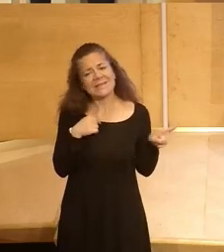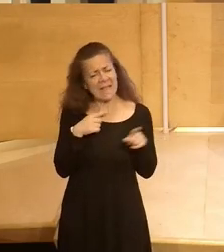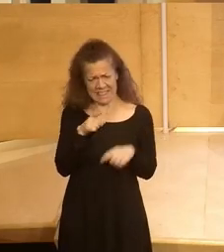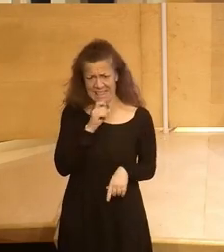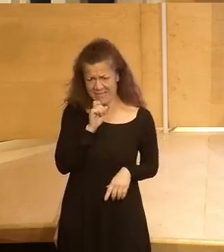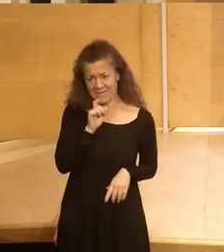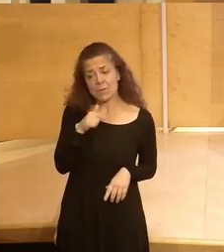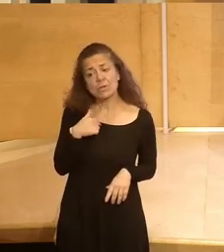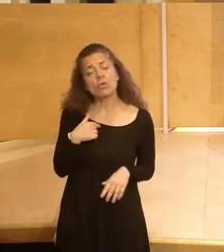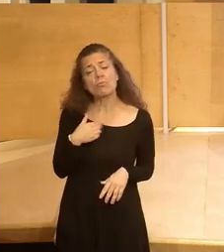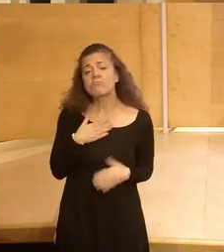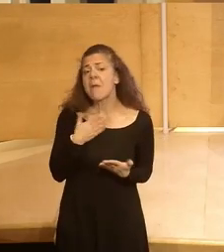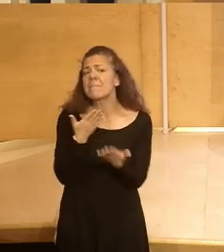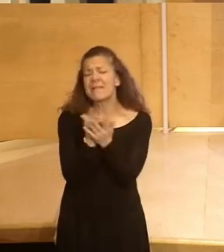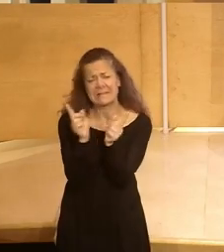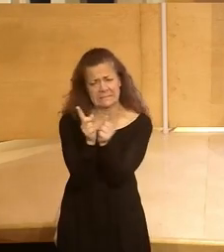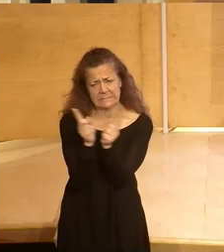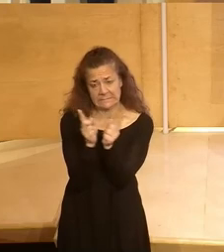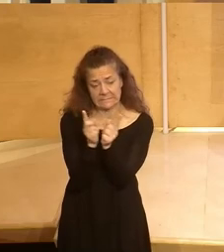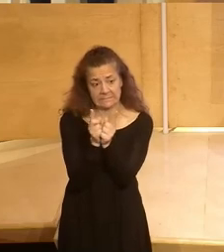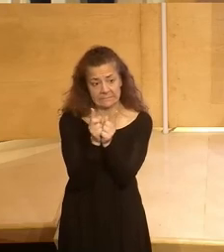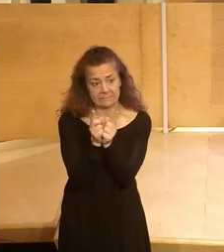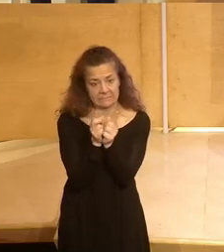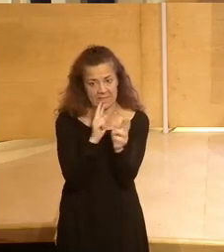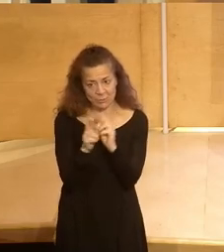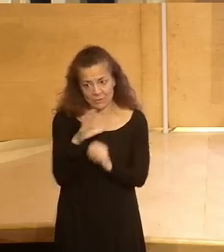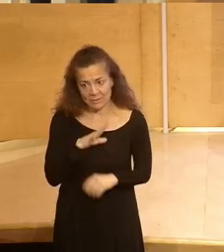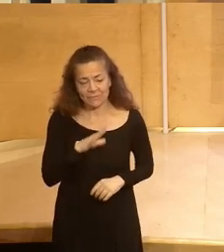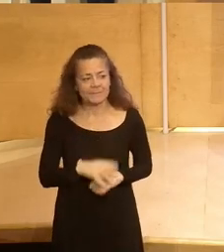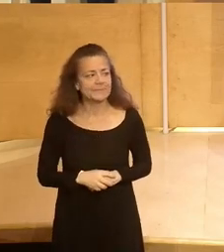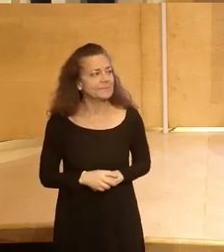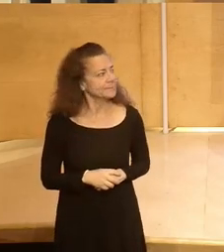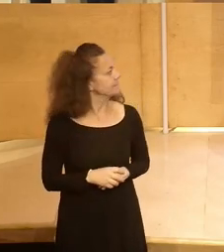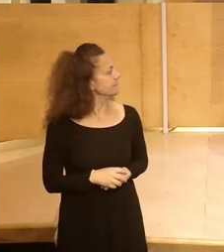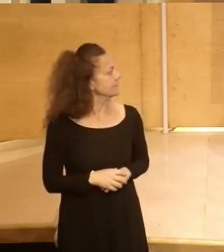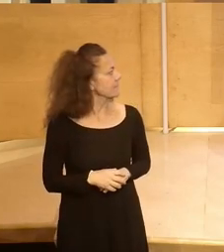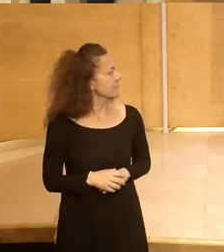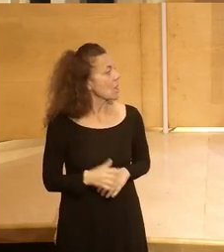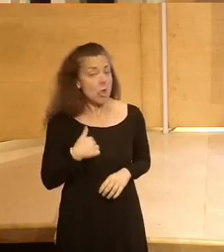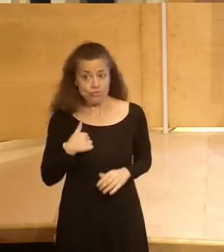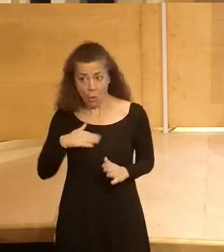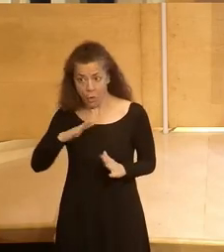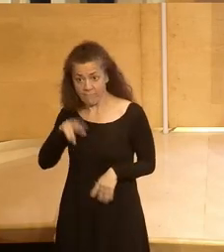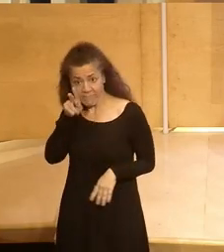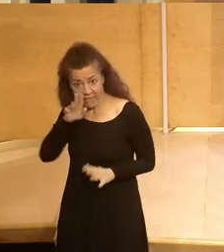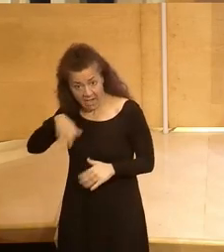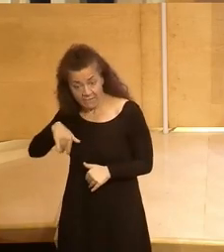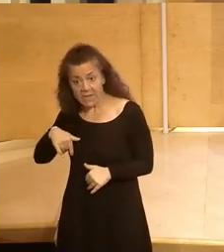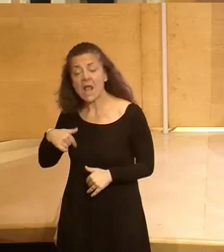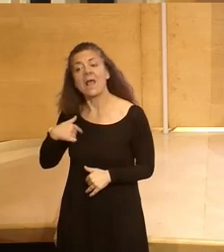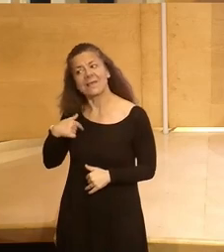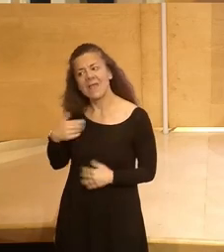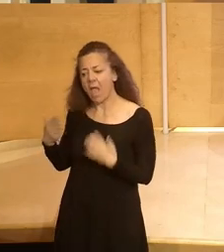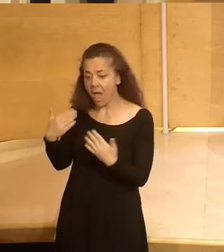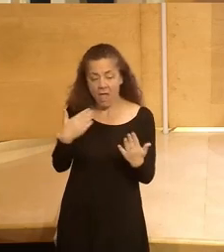pedir la máxima brevedad en las respuestas si quieres dejo yo para el final así me que